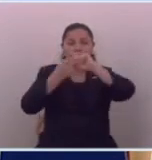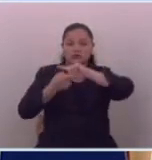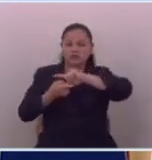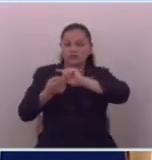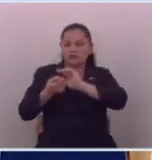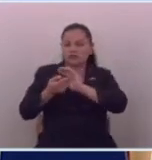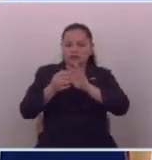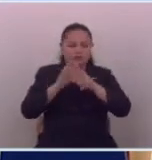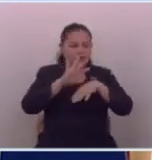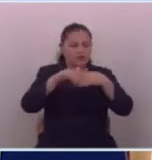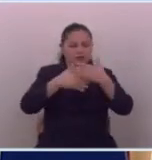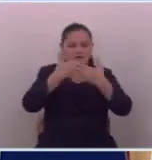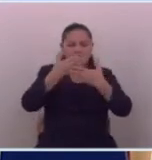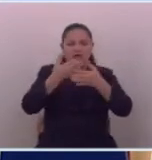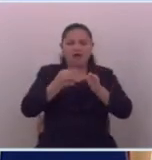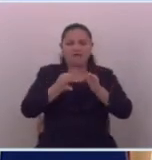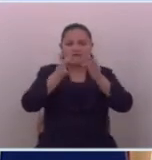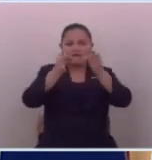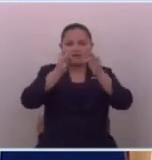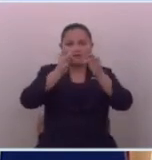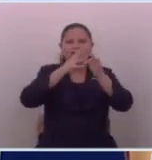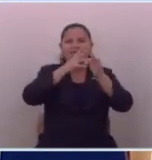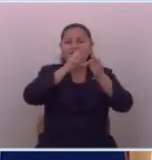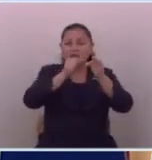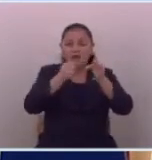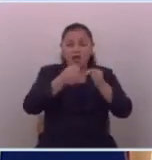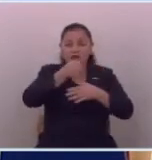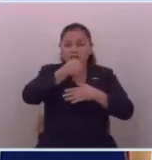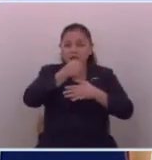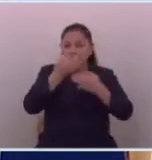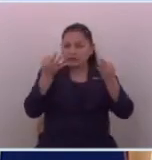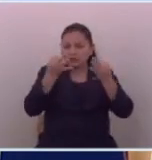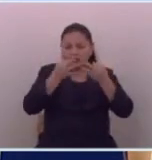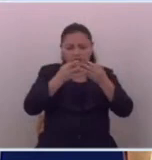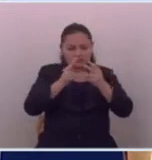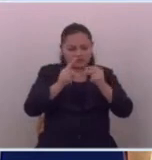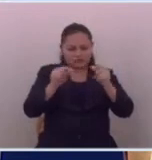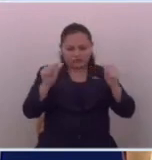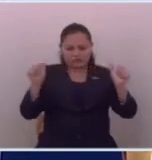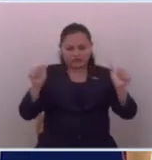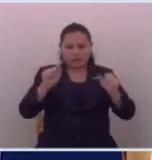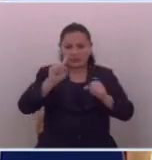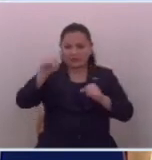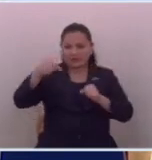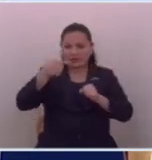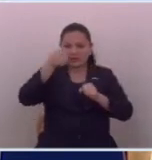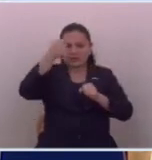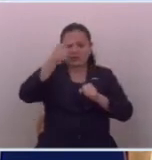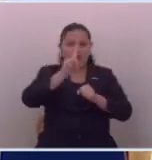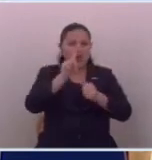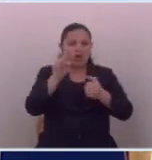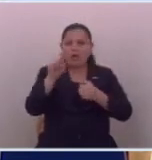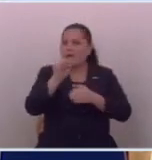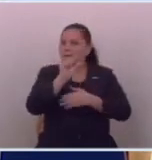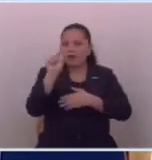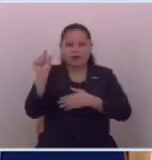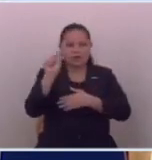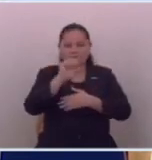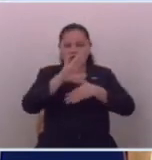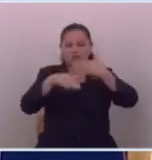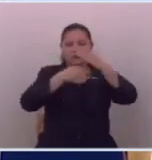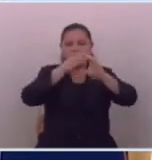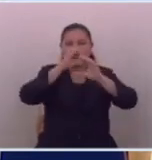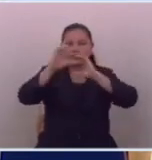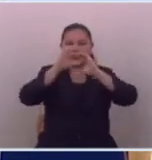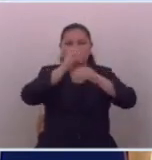desarraigar la vieja forma de hacer prensa, siendo una de sus primeras acciones el no permitir que estos medios